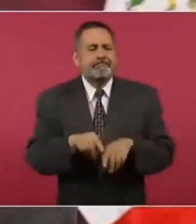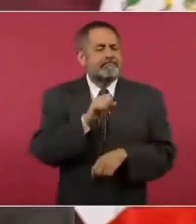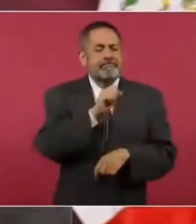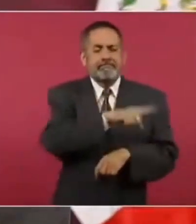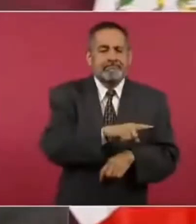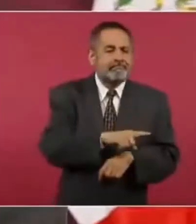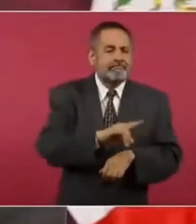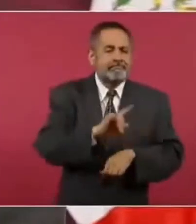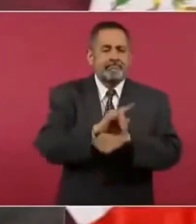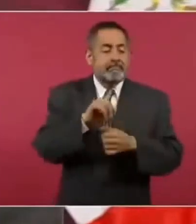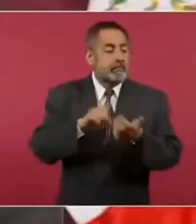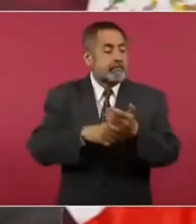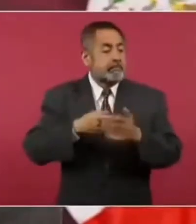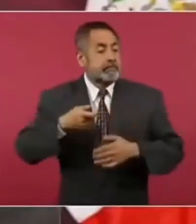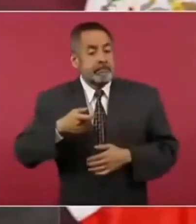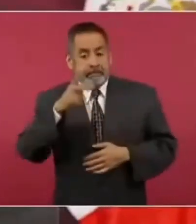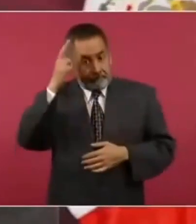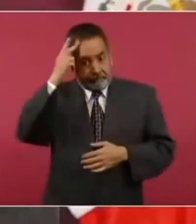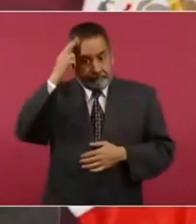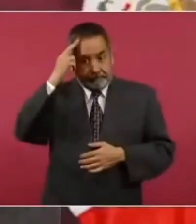de la simulación política